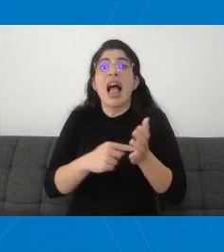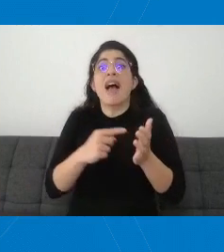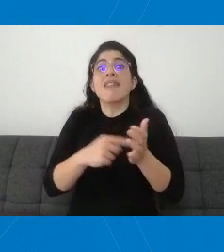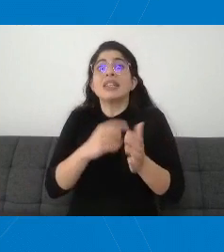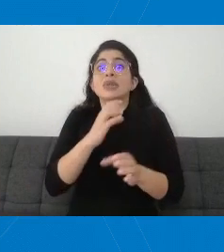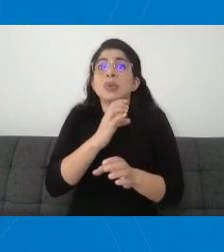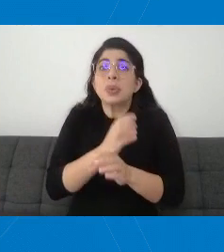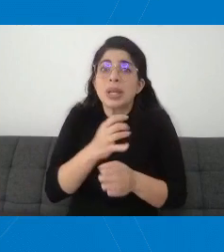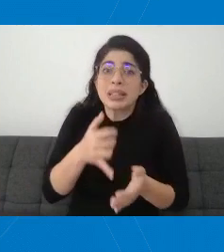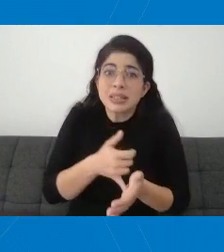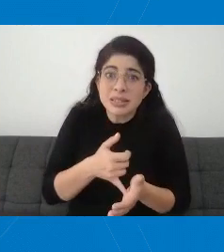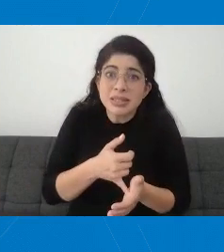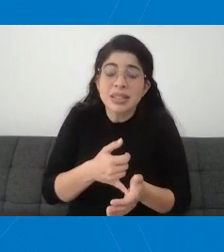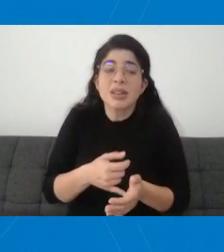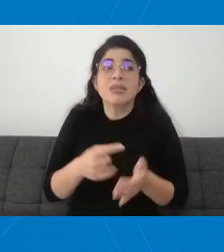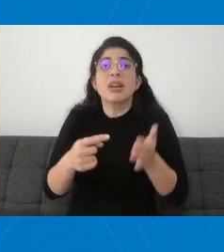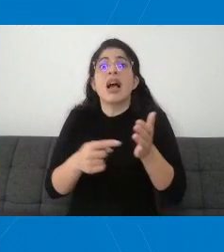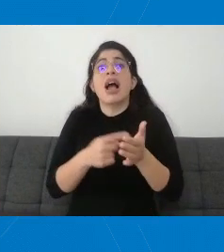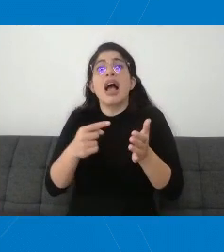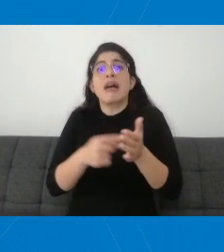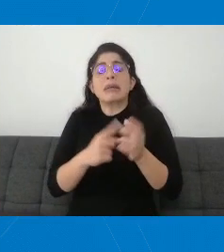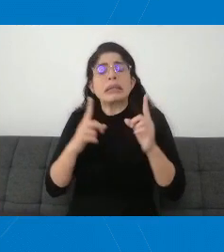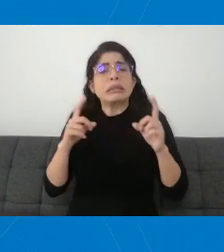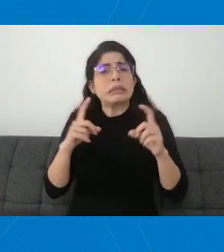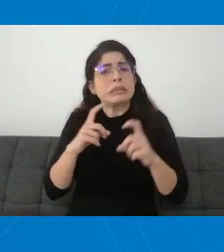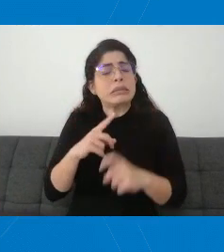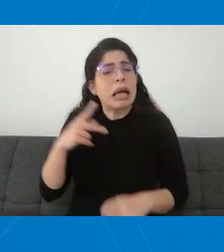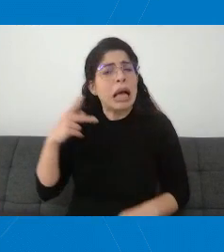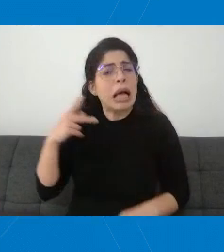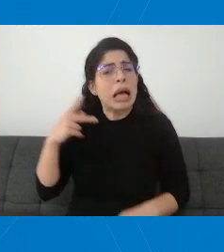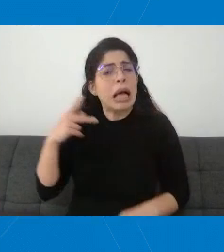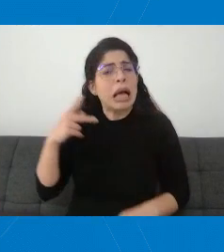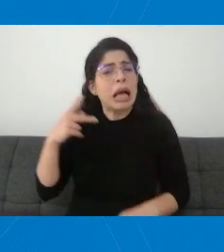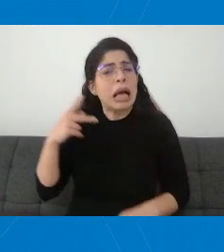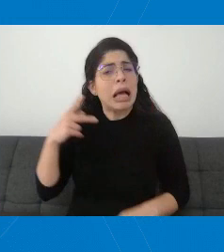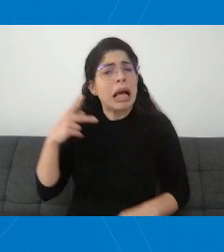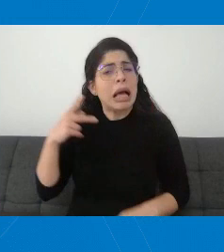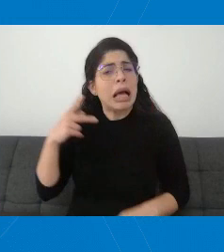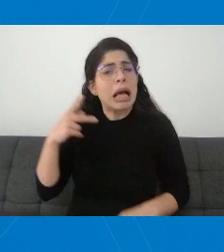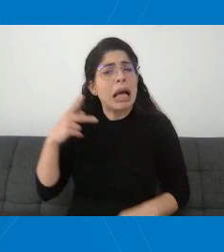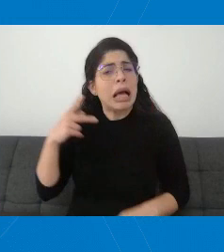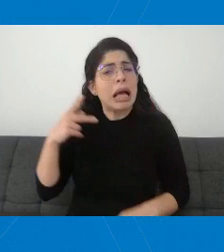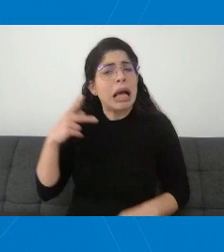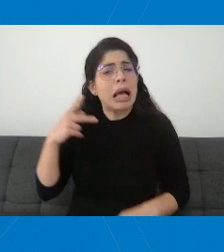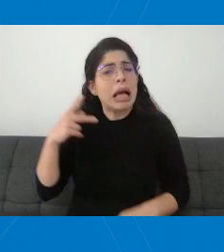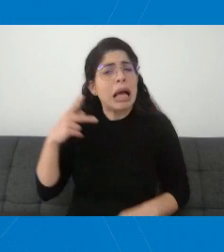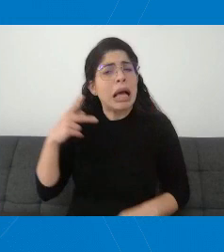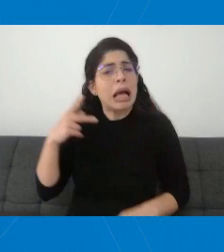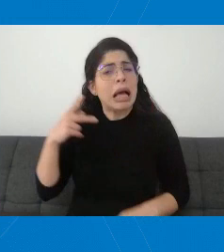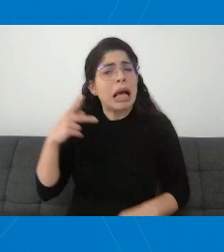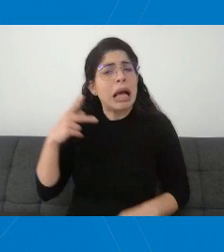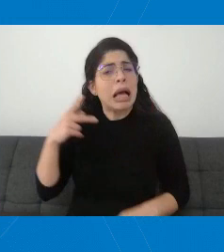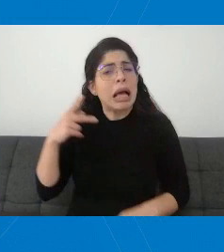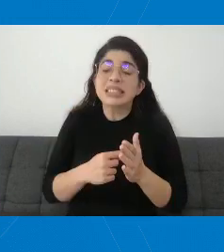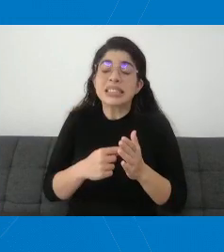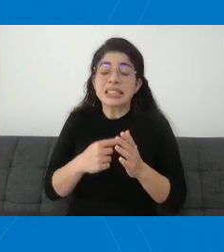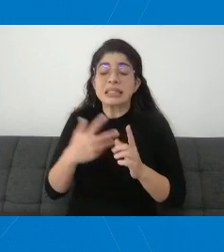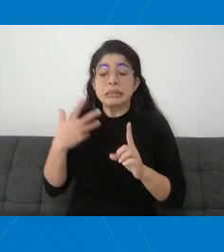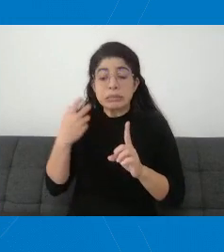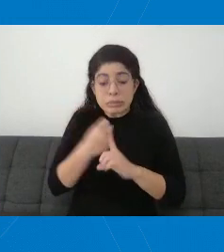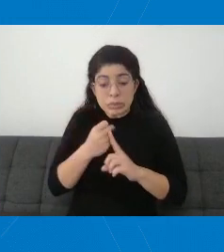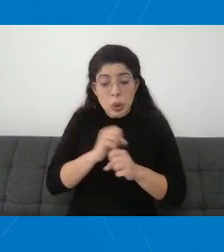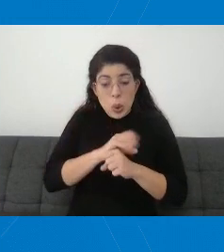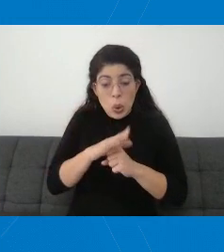intensivo, algunas veces con complicaciones graves del corazón y algunas veces con secuelas a largo